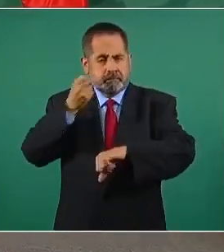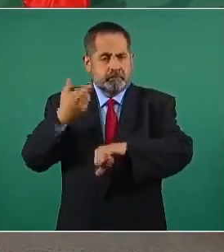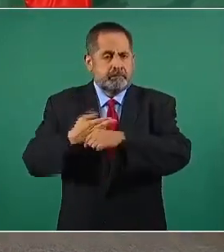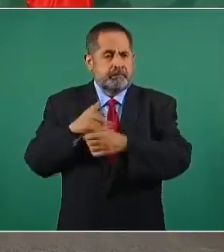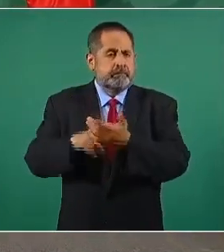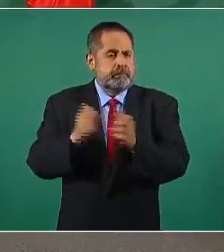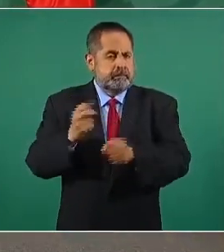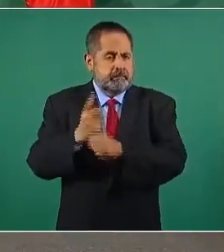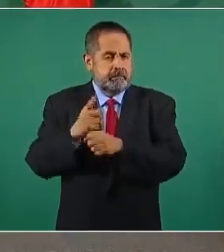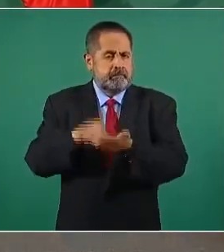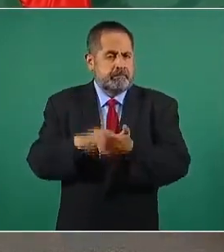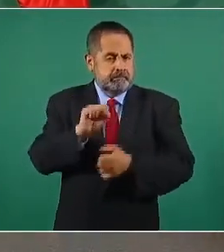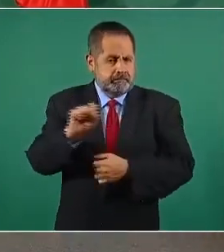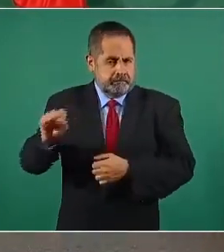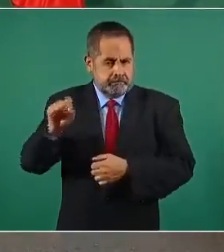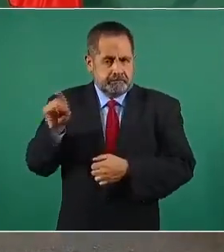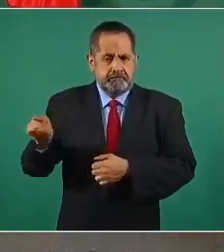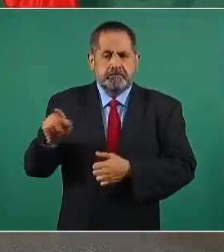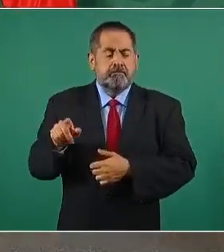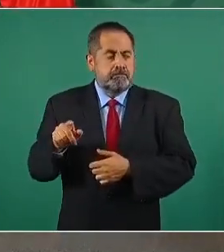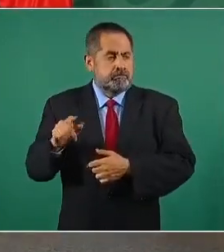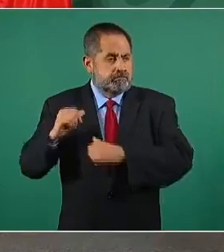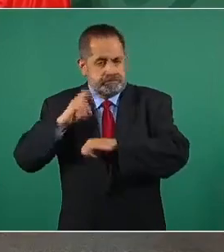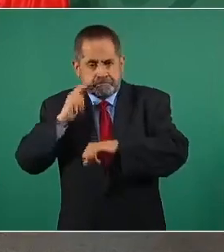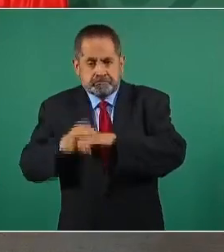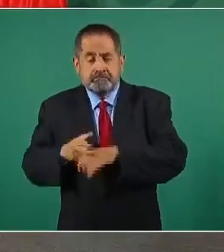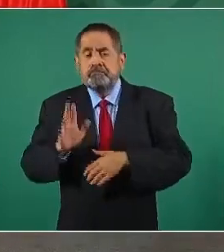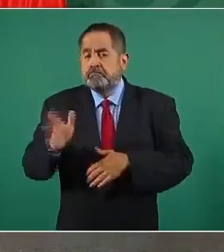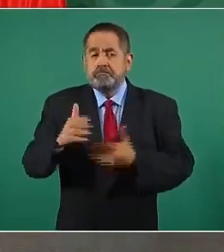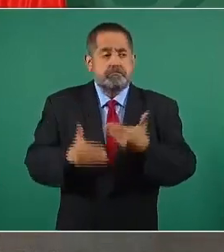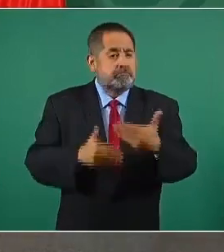se ha ido avanzando mucho.